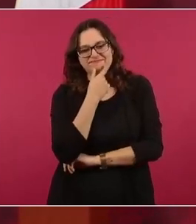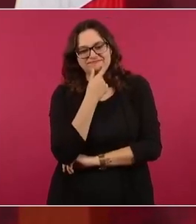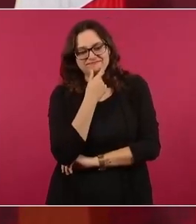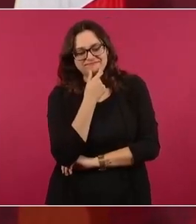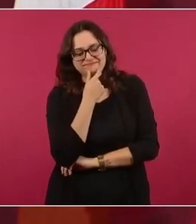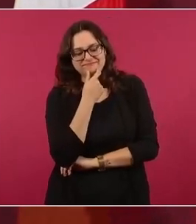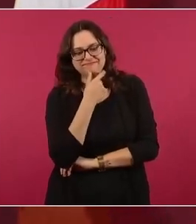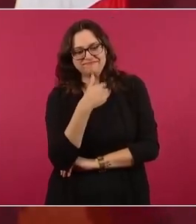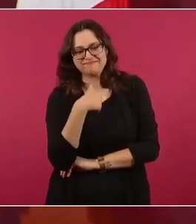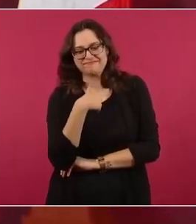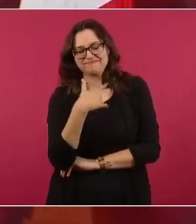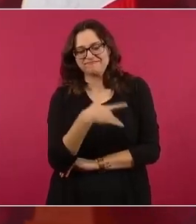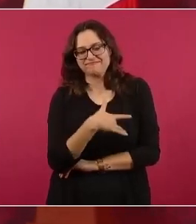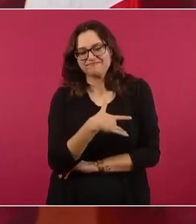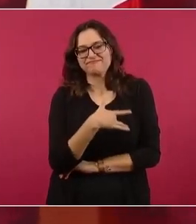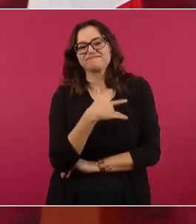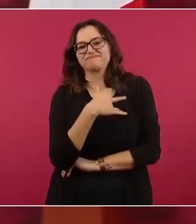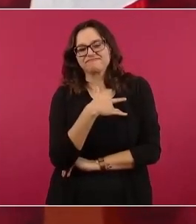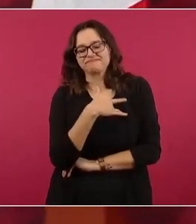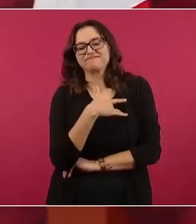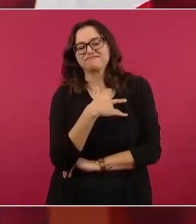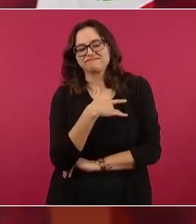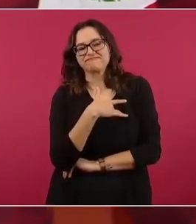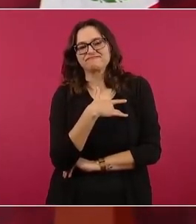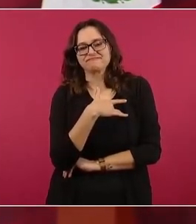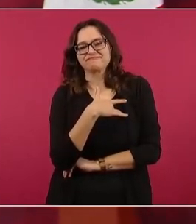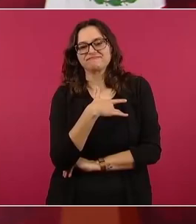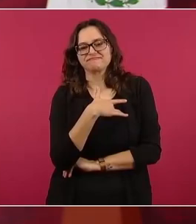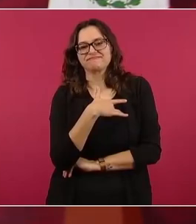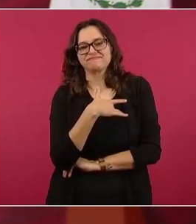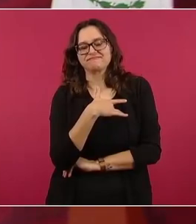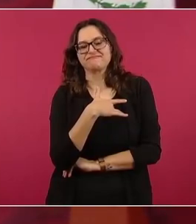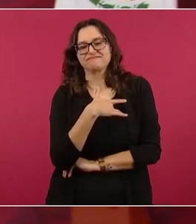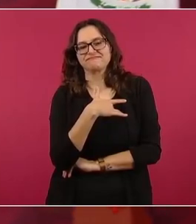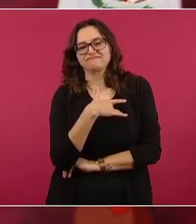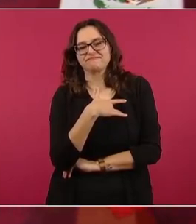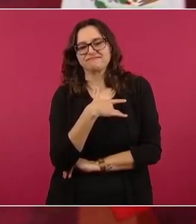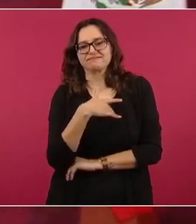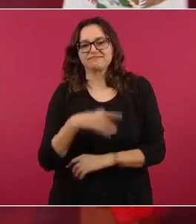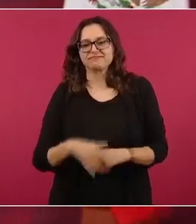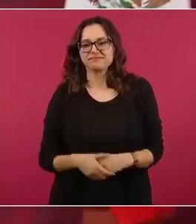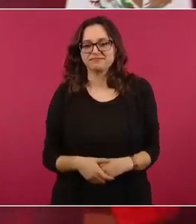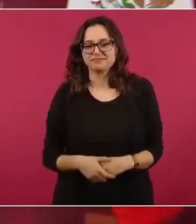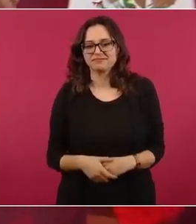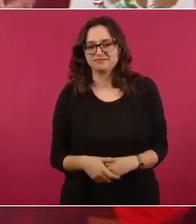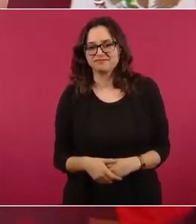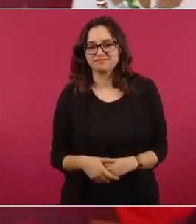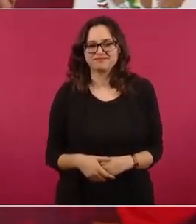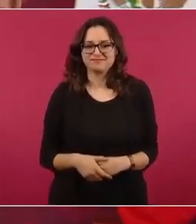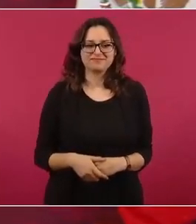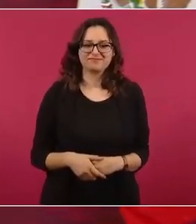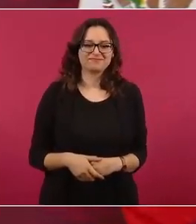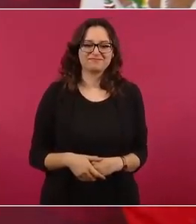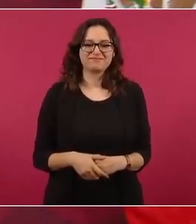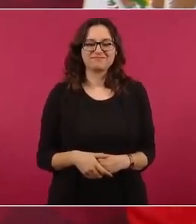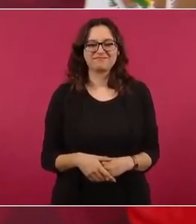celebrar y que yo no debía darle el gusto